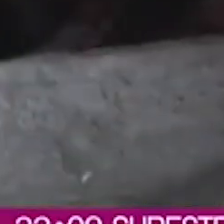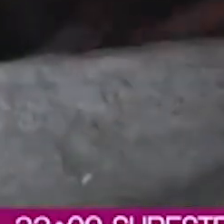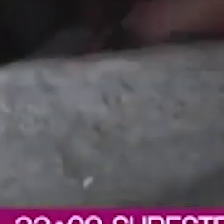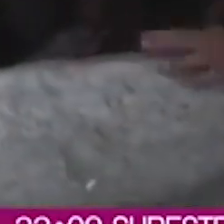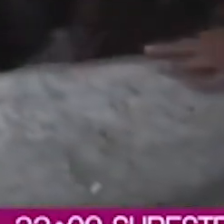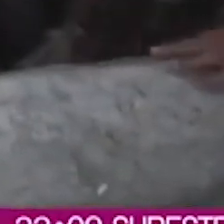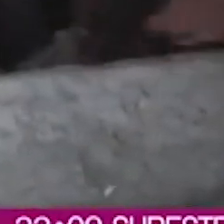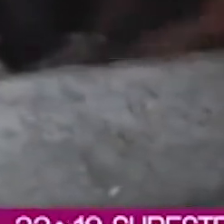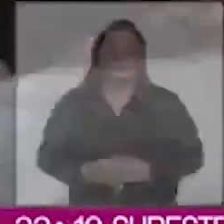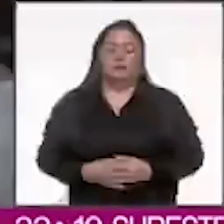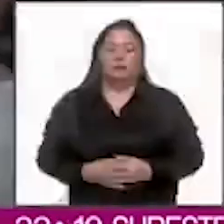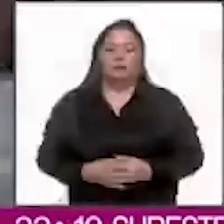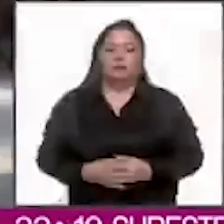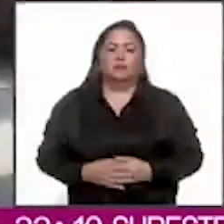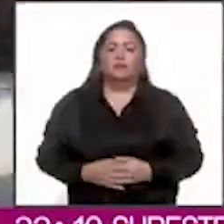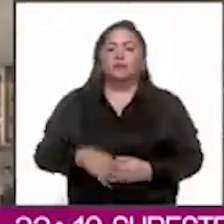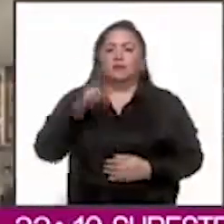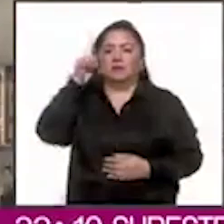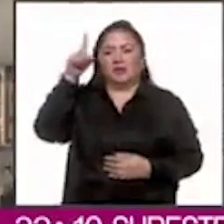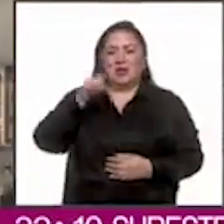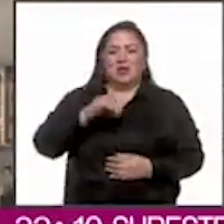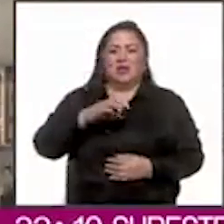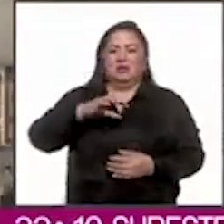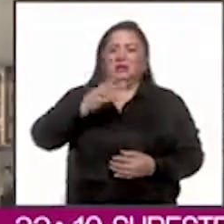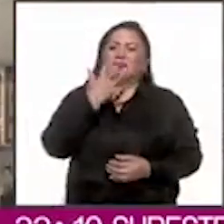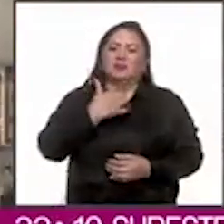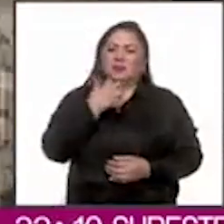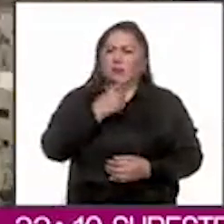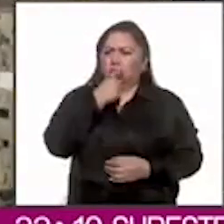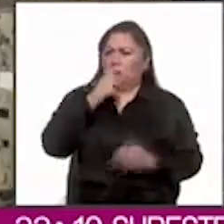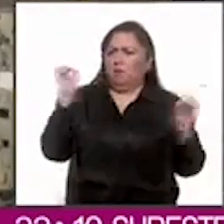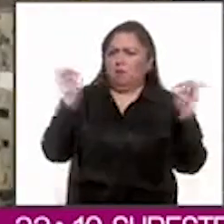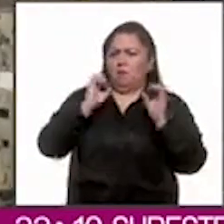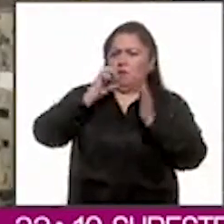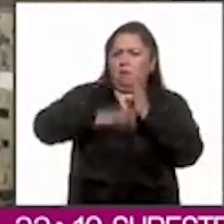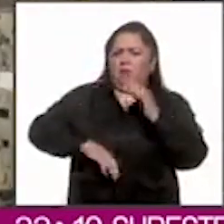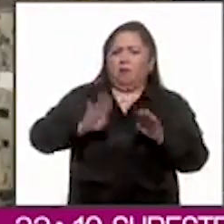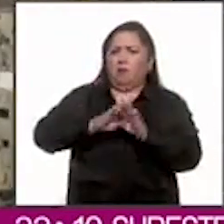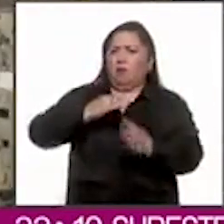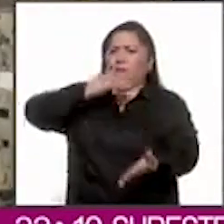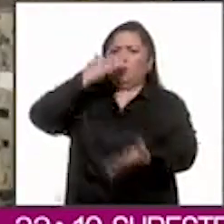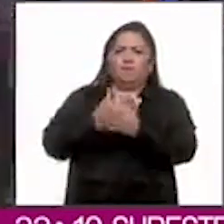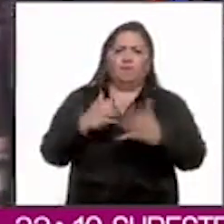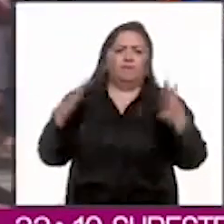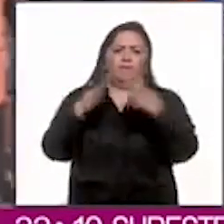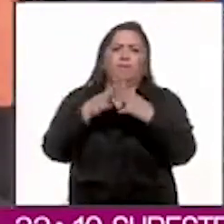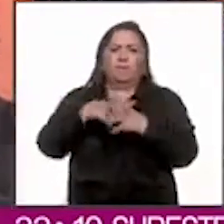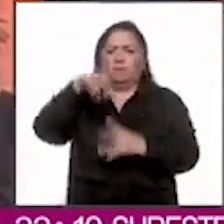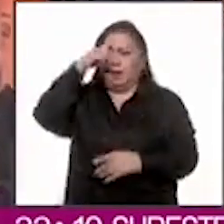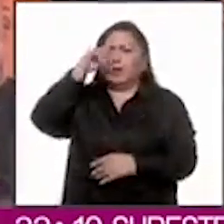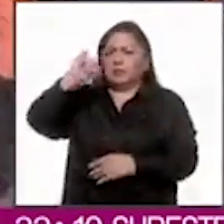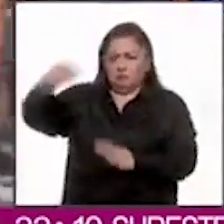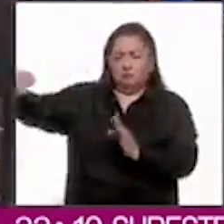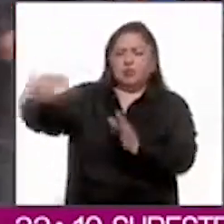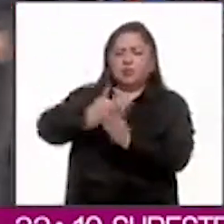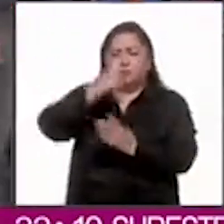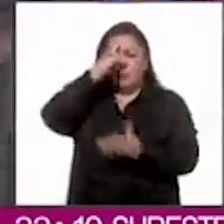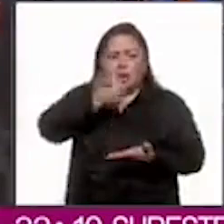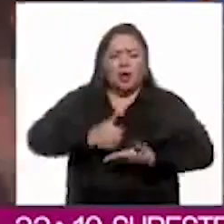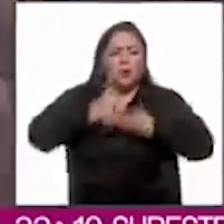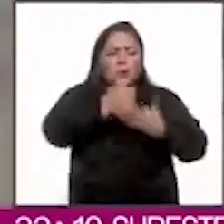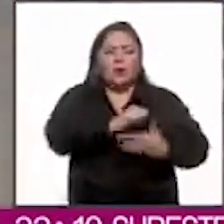La organización Hamas e Israel desmintieron un cese al fuego para permitir la entrada de ayuda